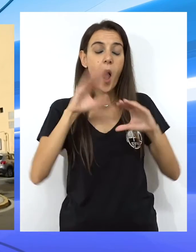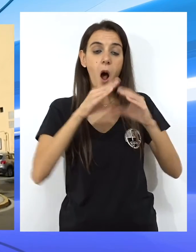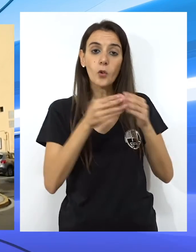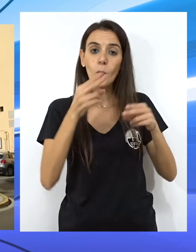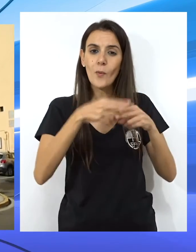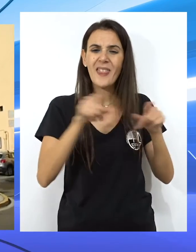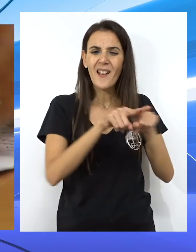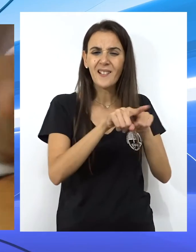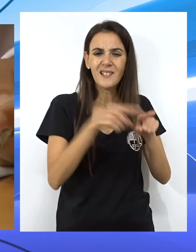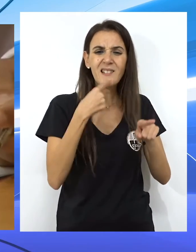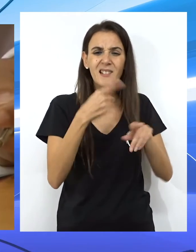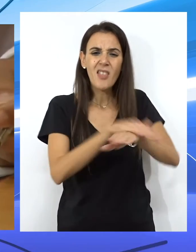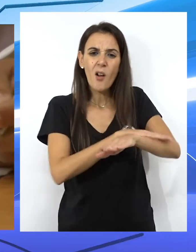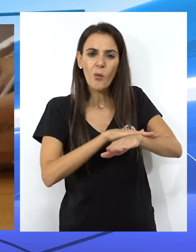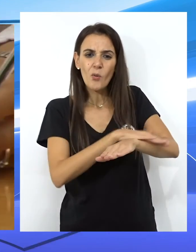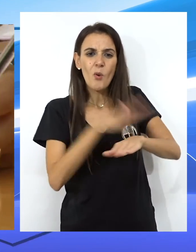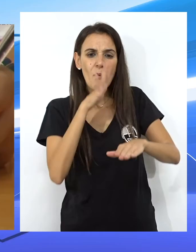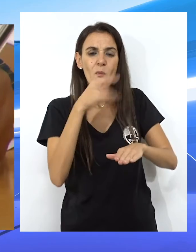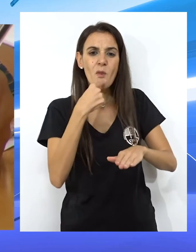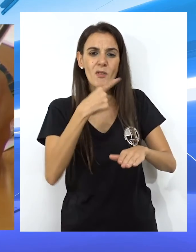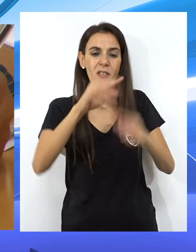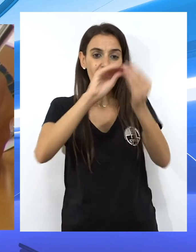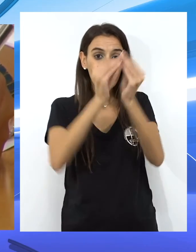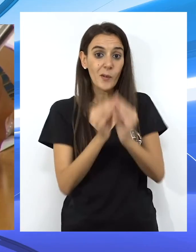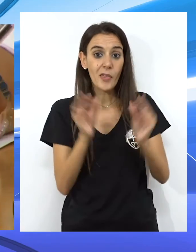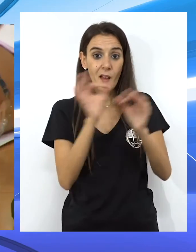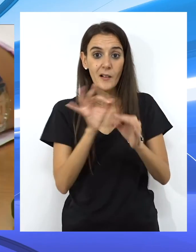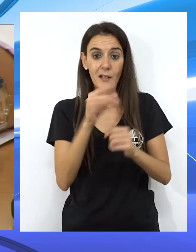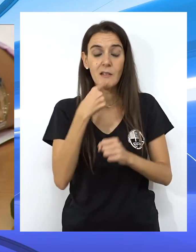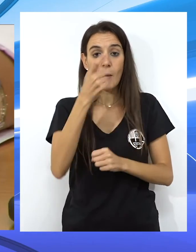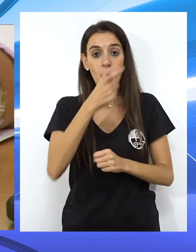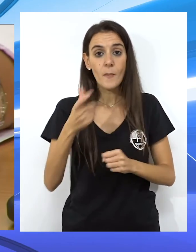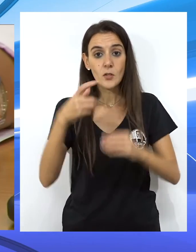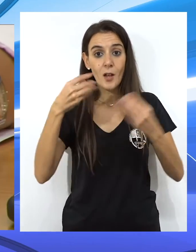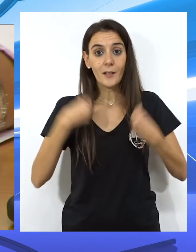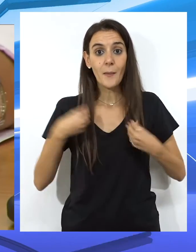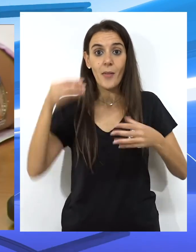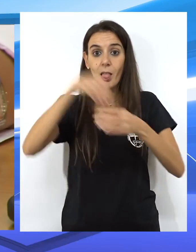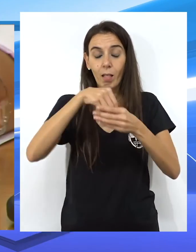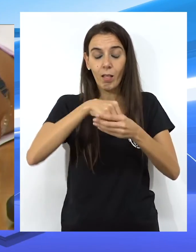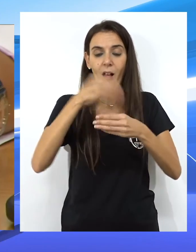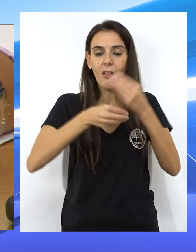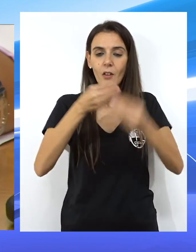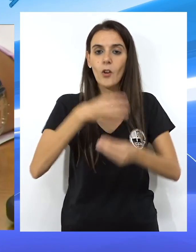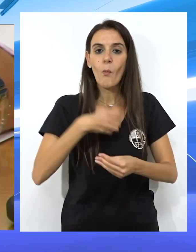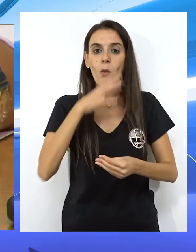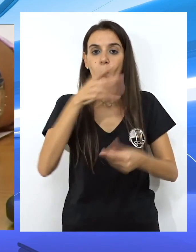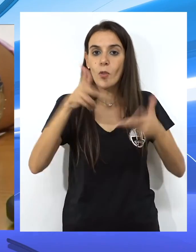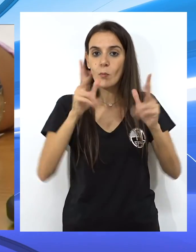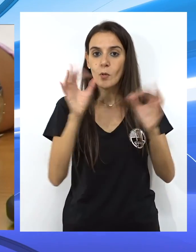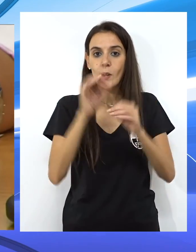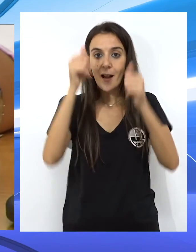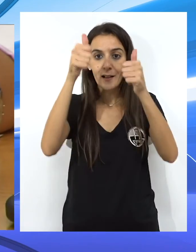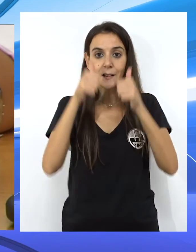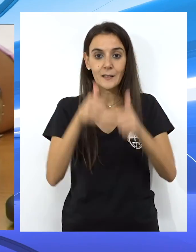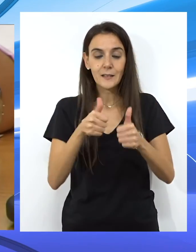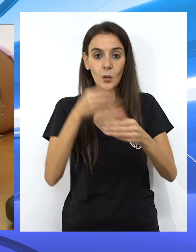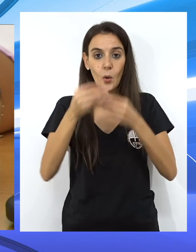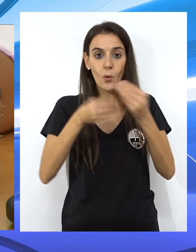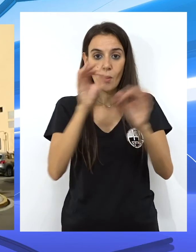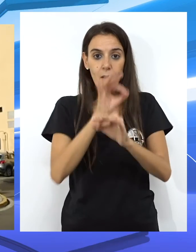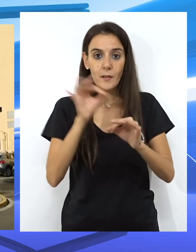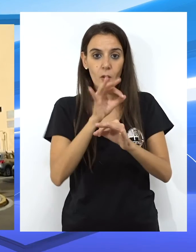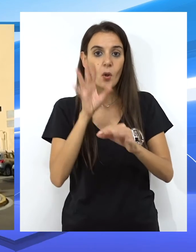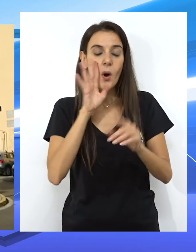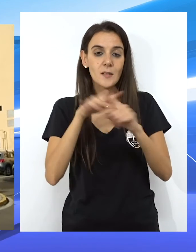este partido critica al Ejecutivo por no repararlas y añade que sus inquilinos no pueden hacerlo al no disponer de un título que los habilite